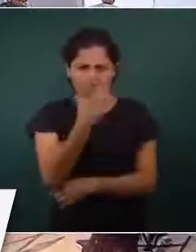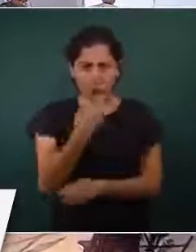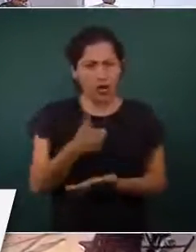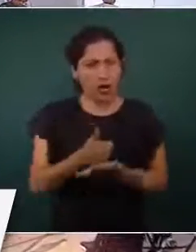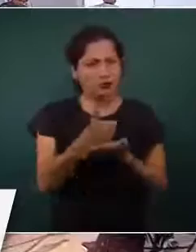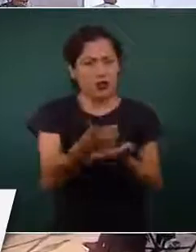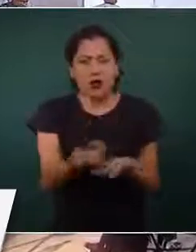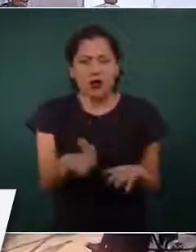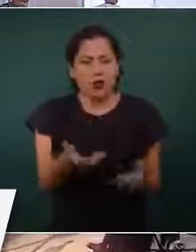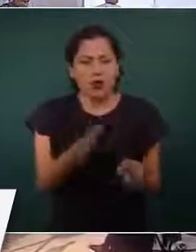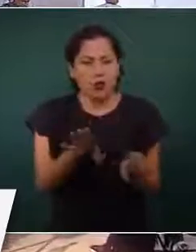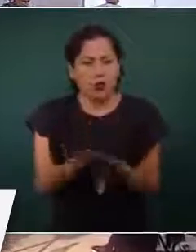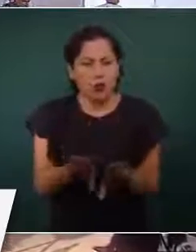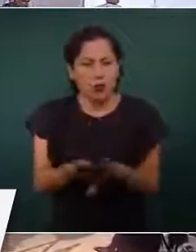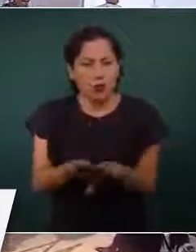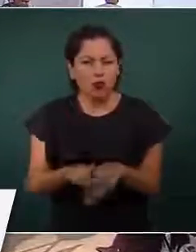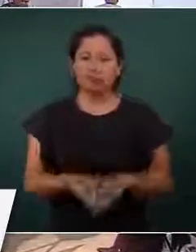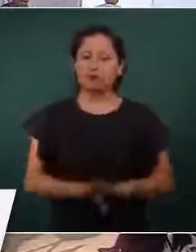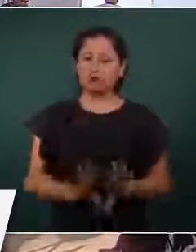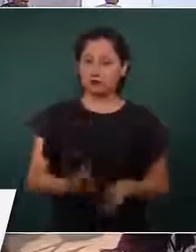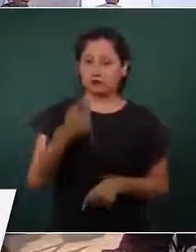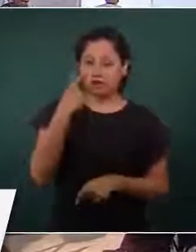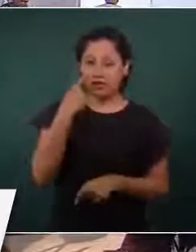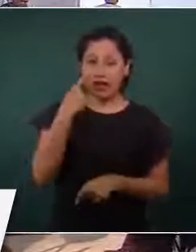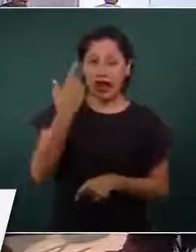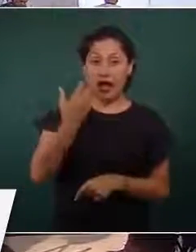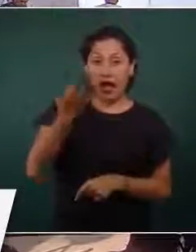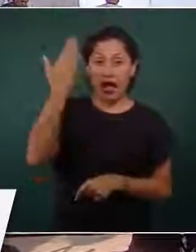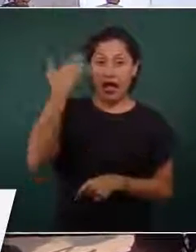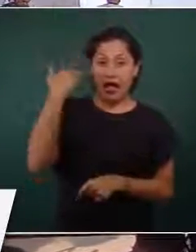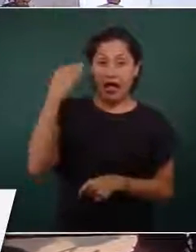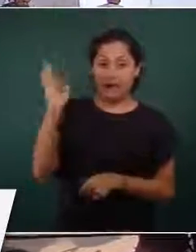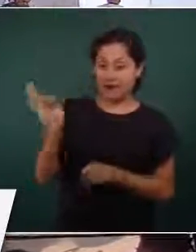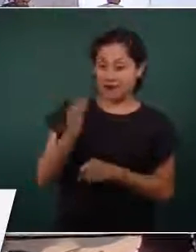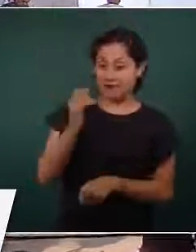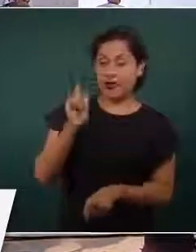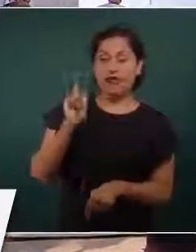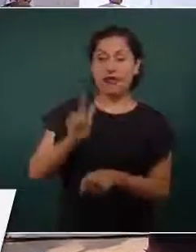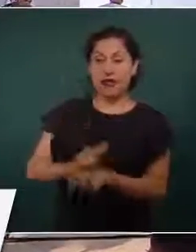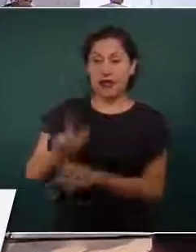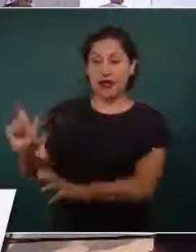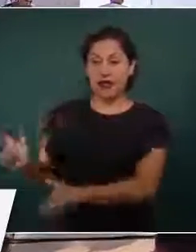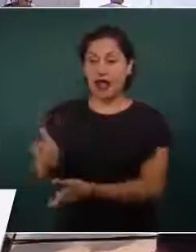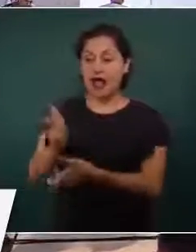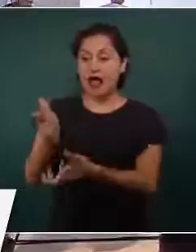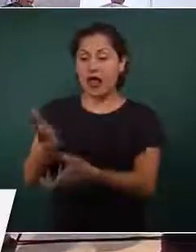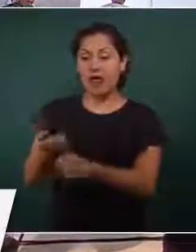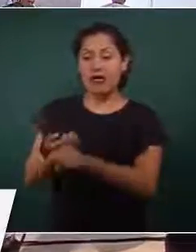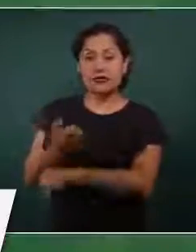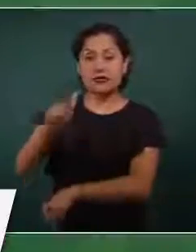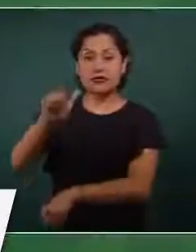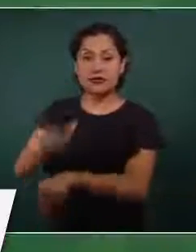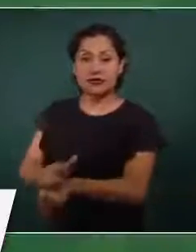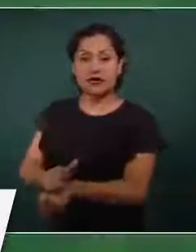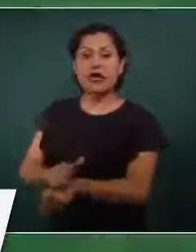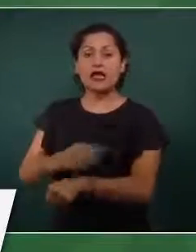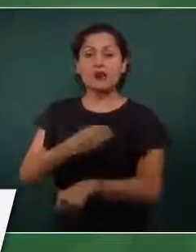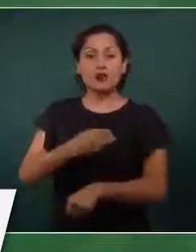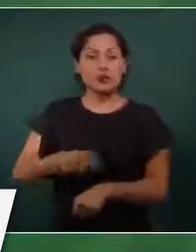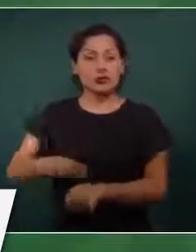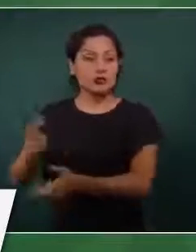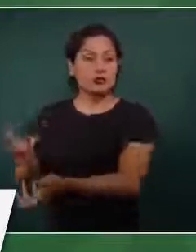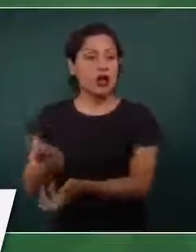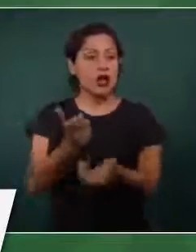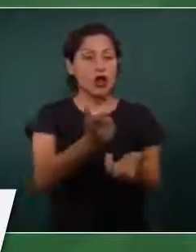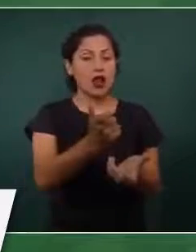De que ya no pasa por el gobierno federal, por el gobierno estatal, por los gobiernos municipales el apoyo, se